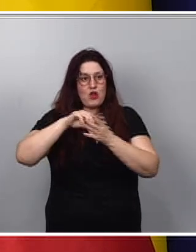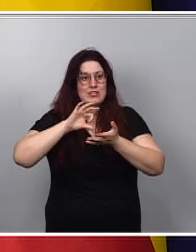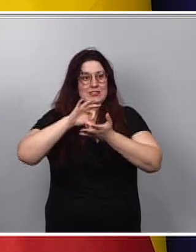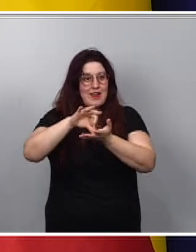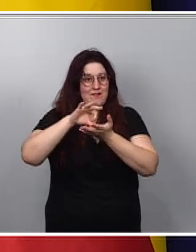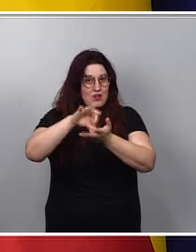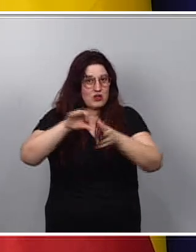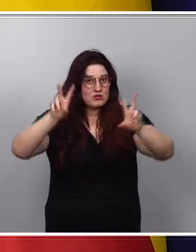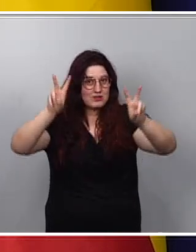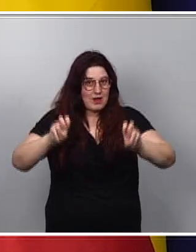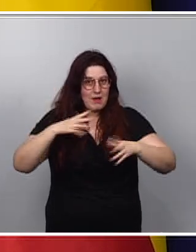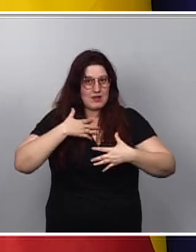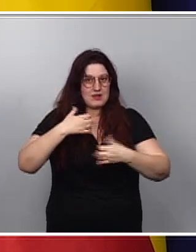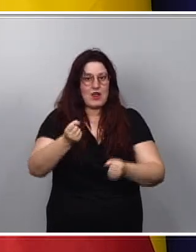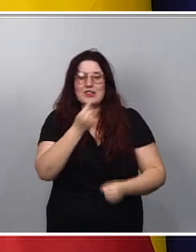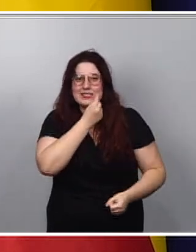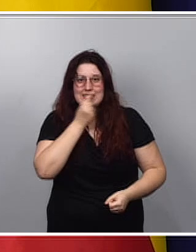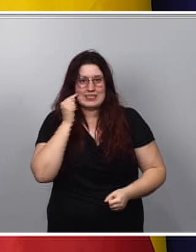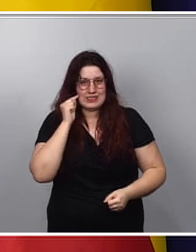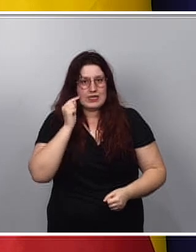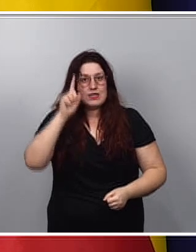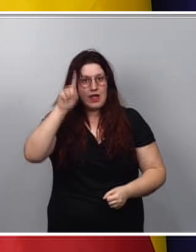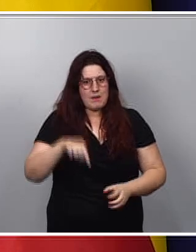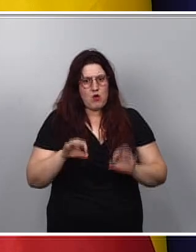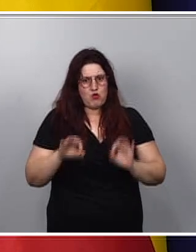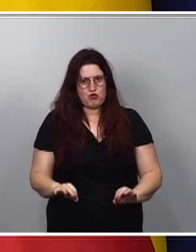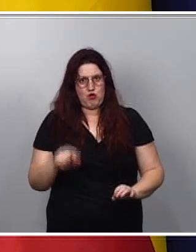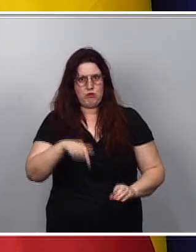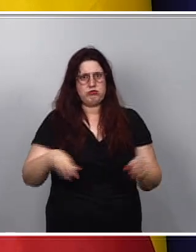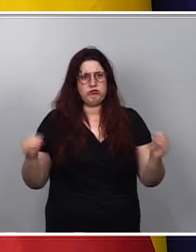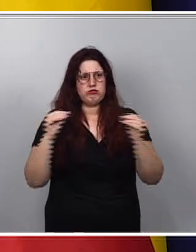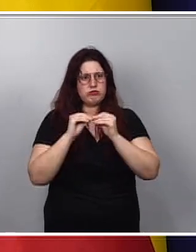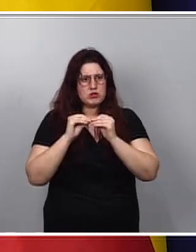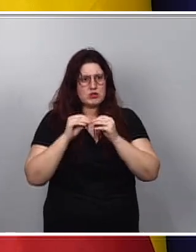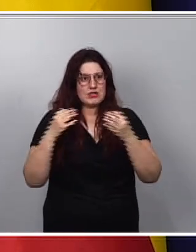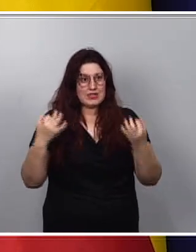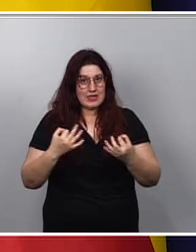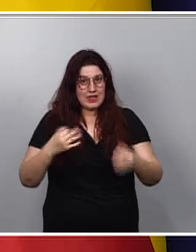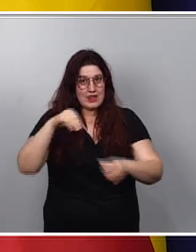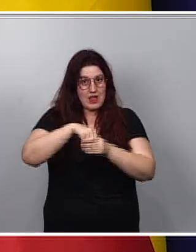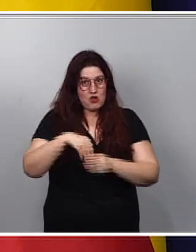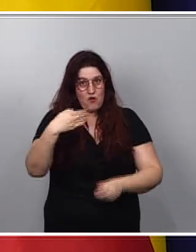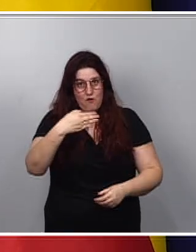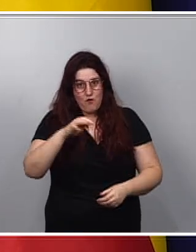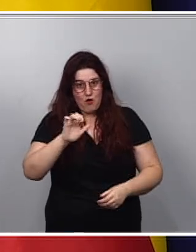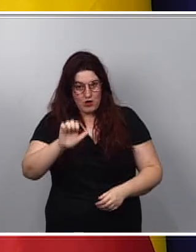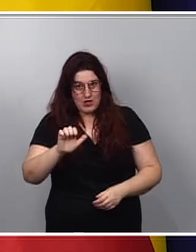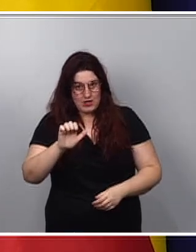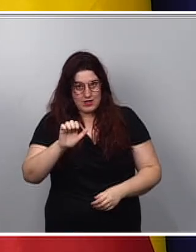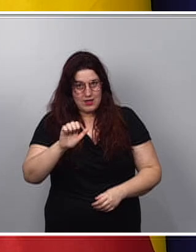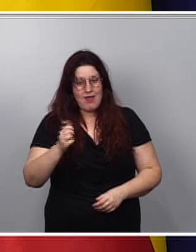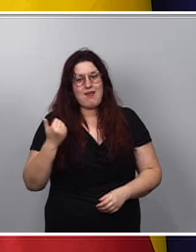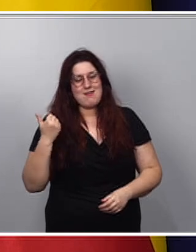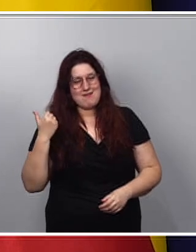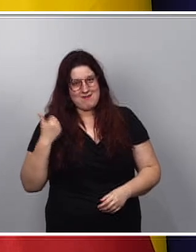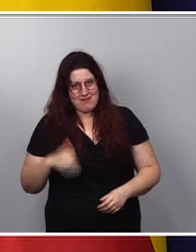en materia de salud bucodental. Y además hoy coincide con que en el BOE, en el Boletín Oficial del Estado, ya